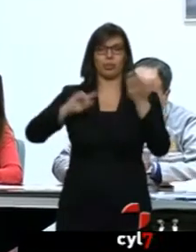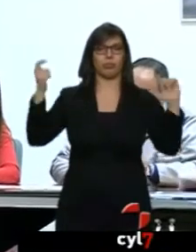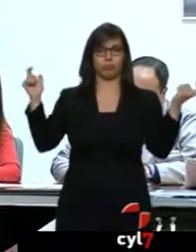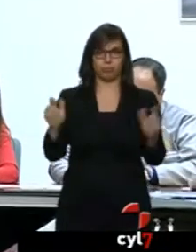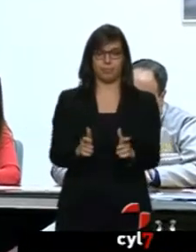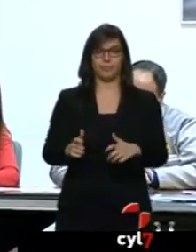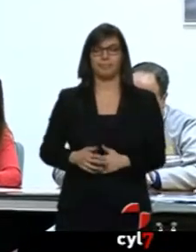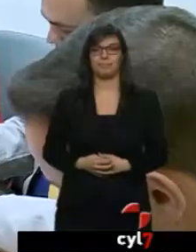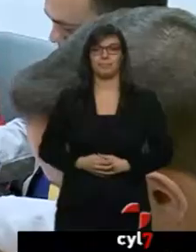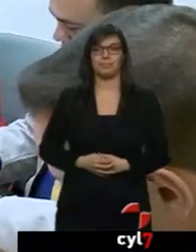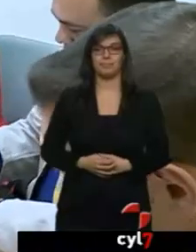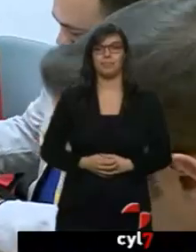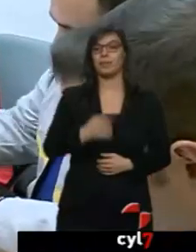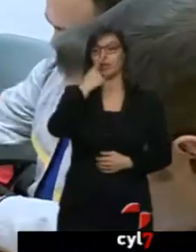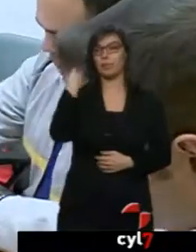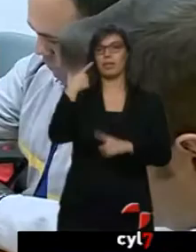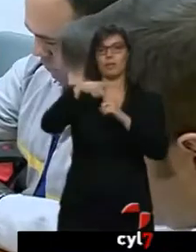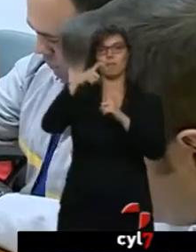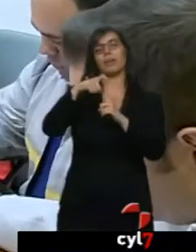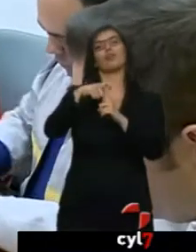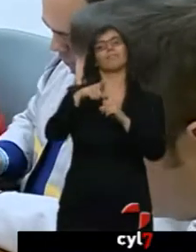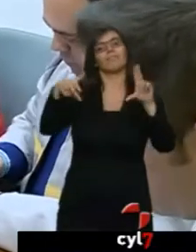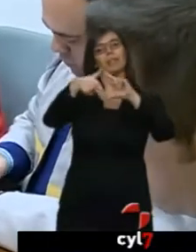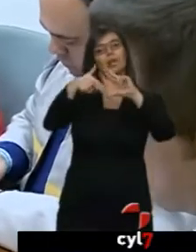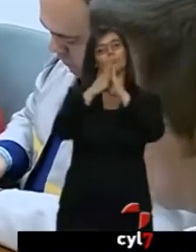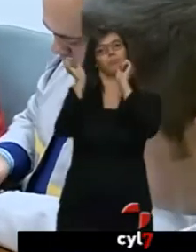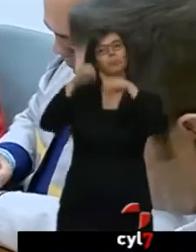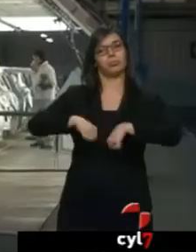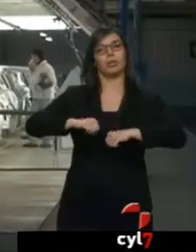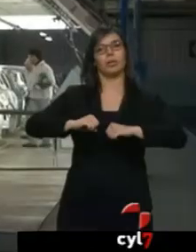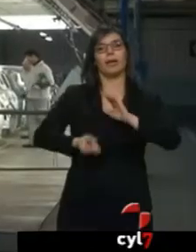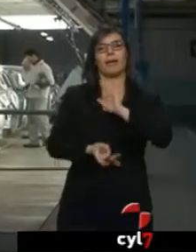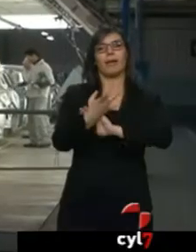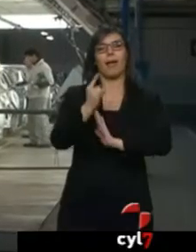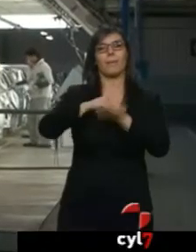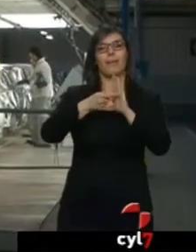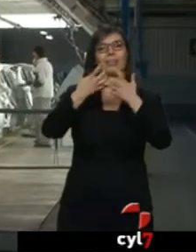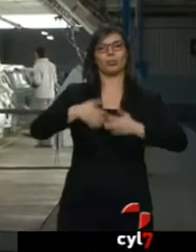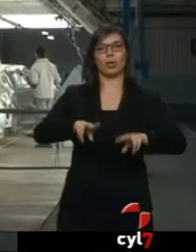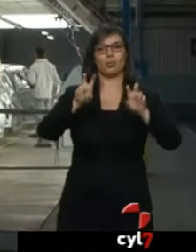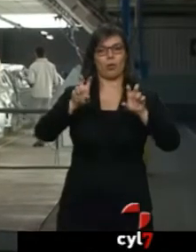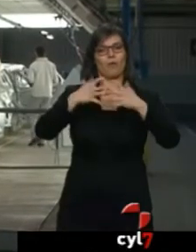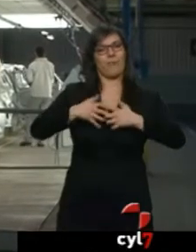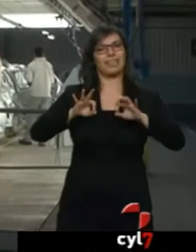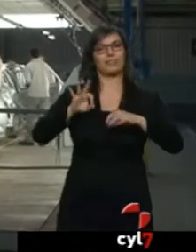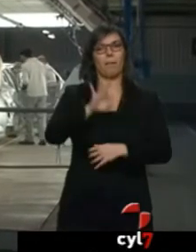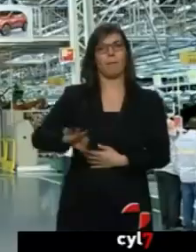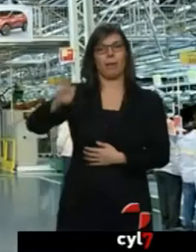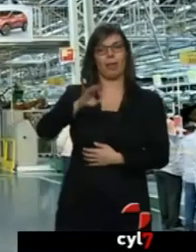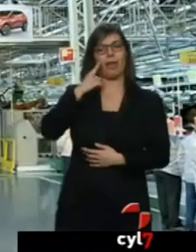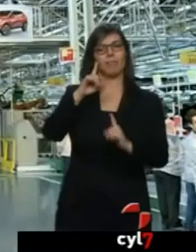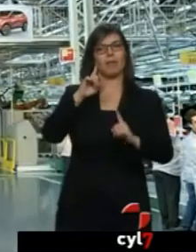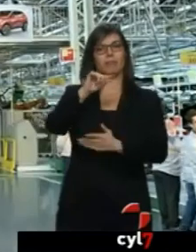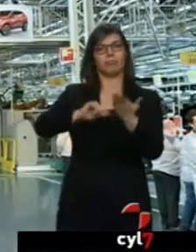En mayo de 2016, Renol acordó poner en marcha... ...un nuevo plan industrial en su planta palentina... ...que preveía la contratación de cerca de mil personas.